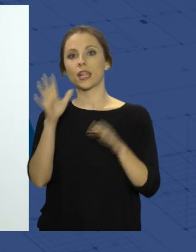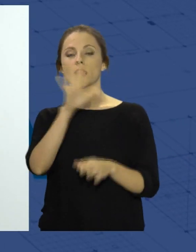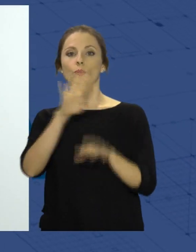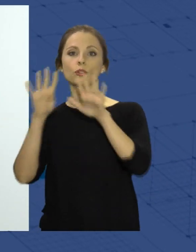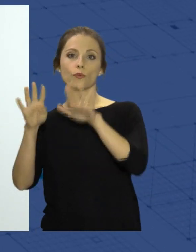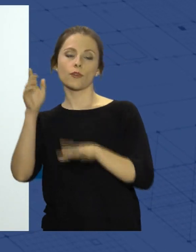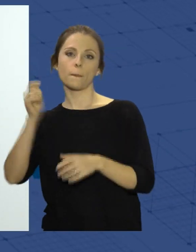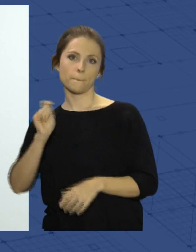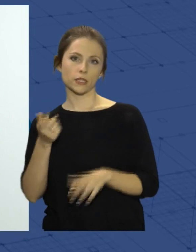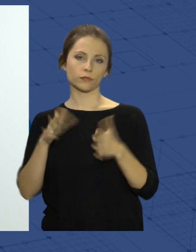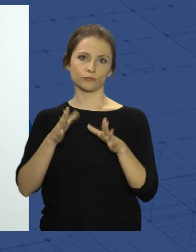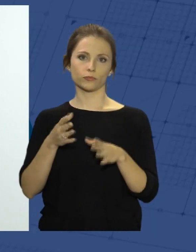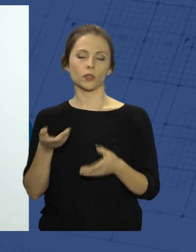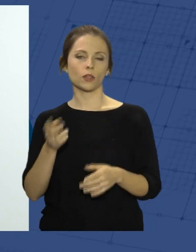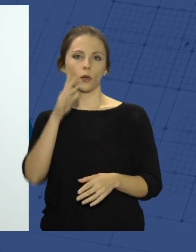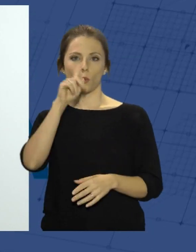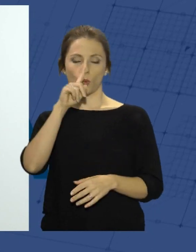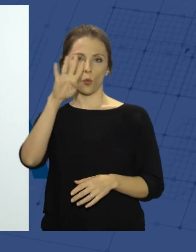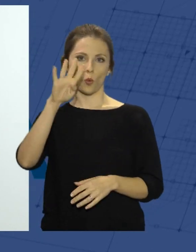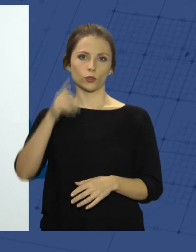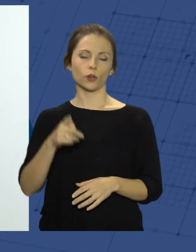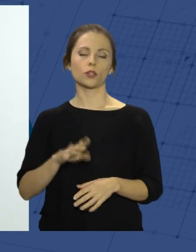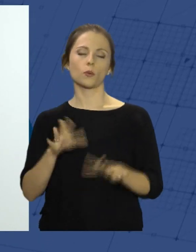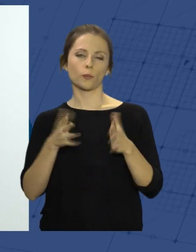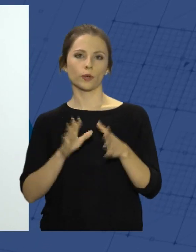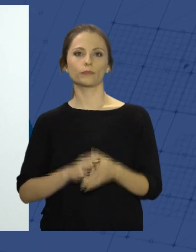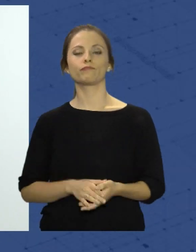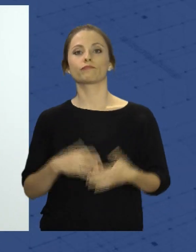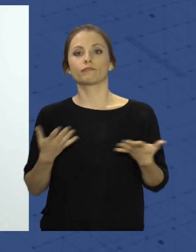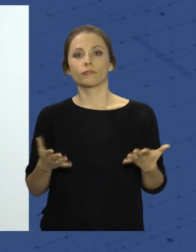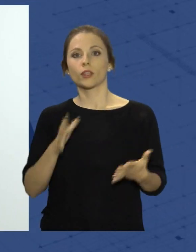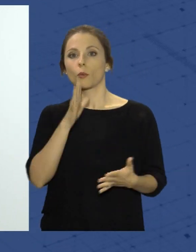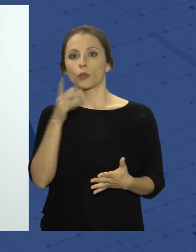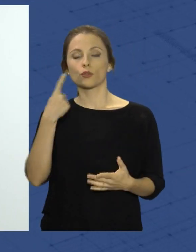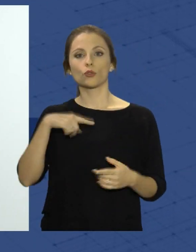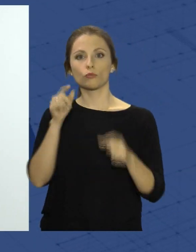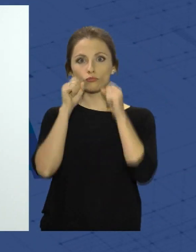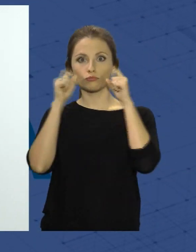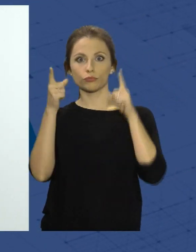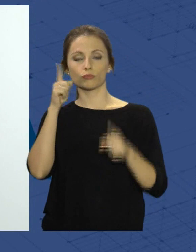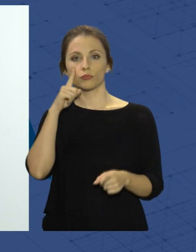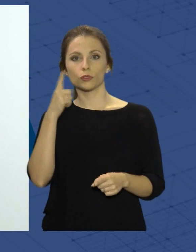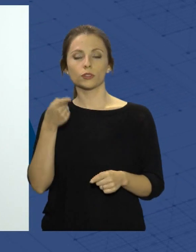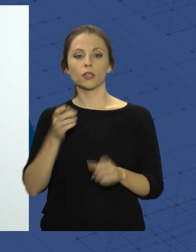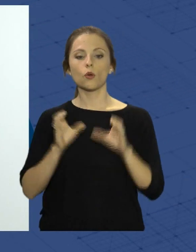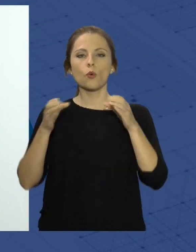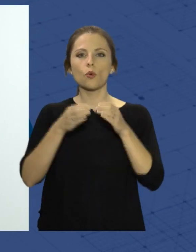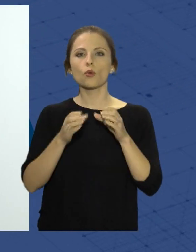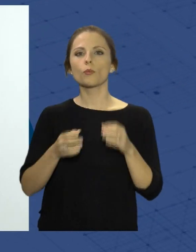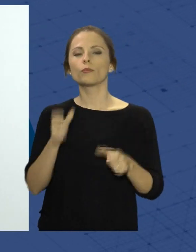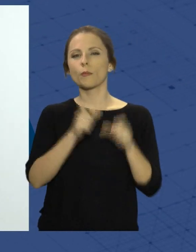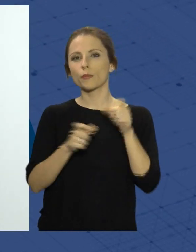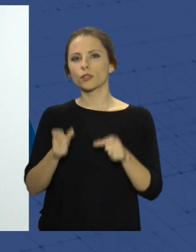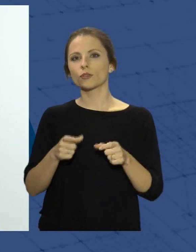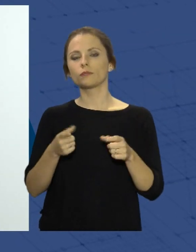meses, o sea, 4 años y 11 meses. Es muy importante porque nos hemos dado cuenta de que es un grupo de población en el cual